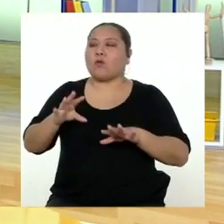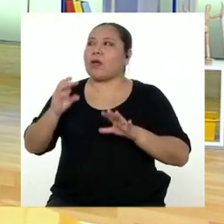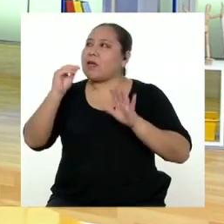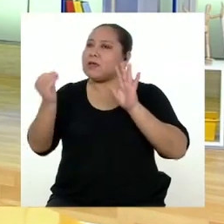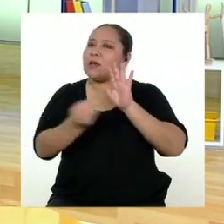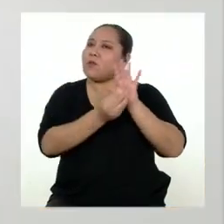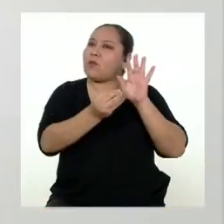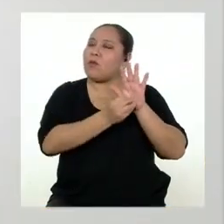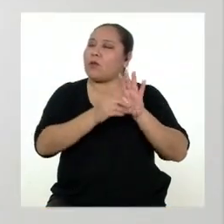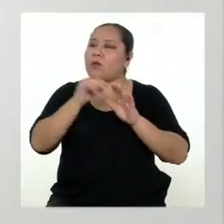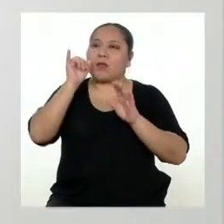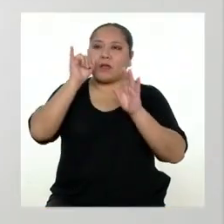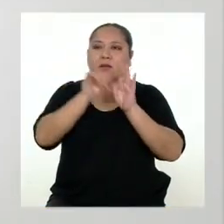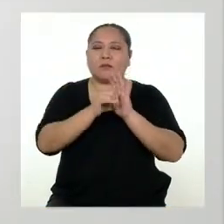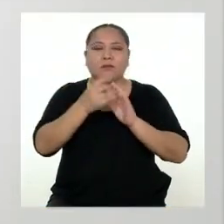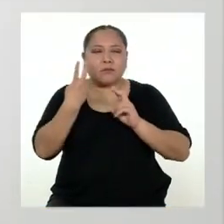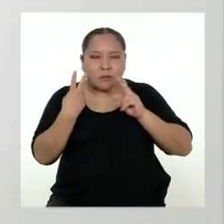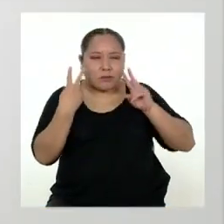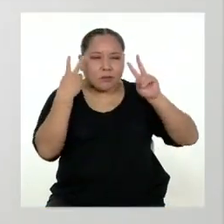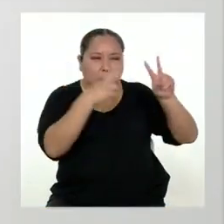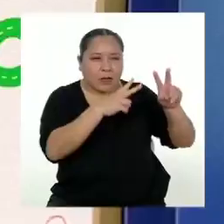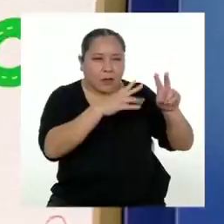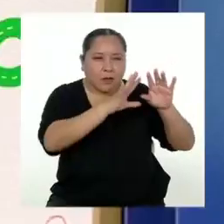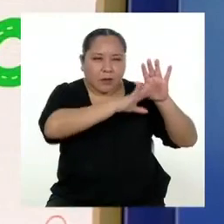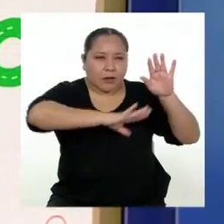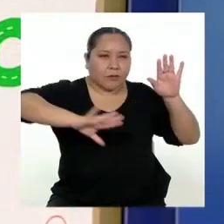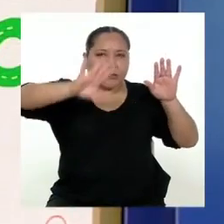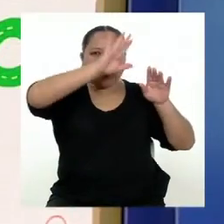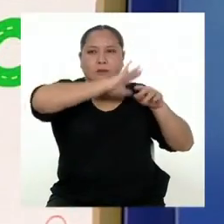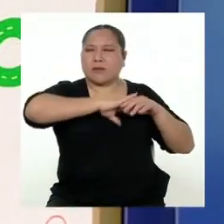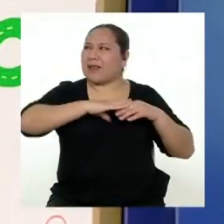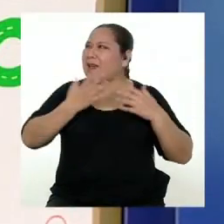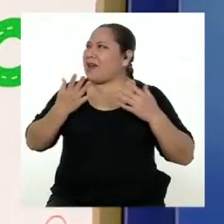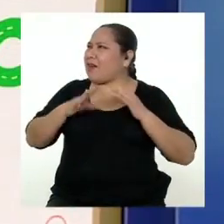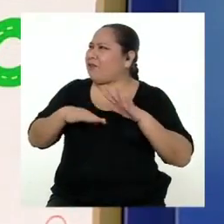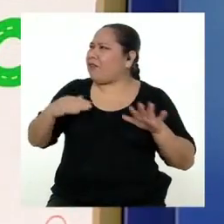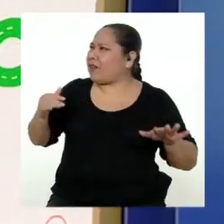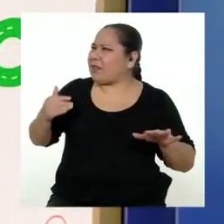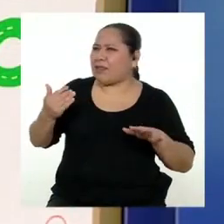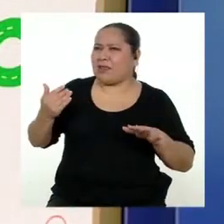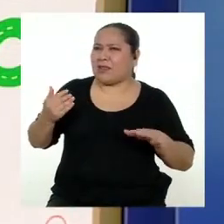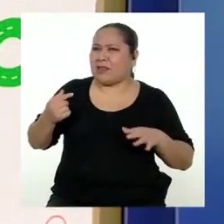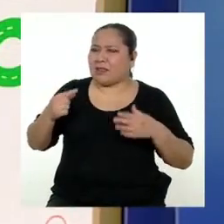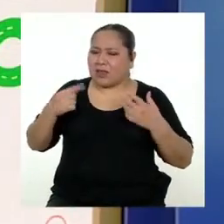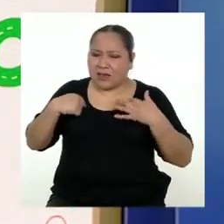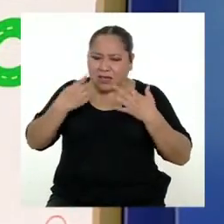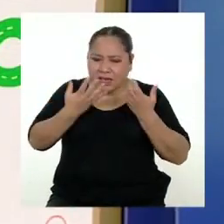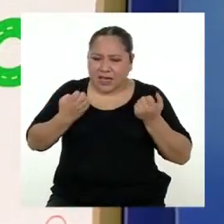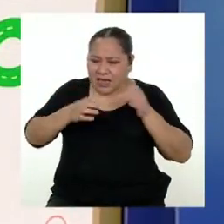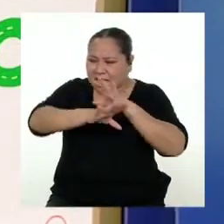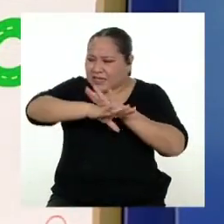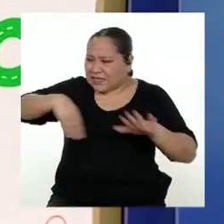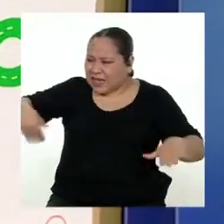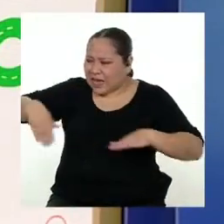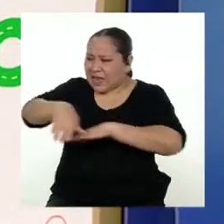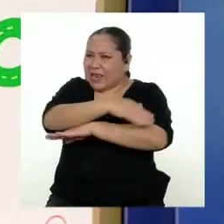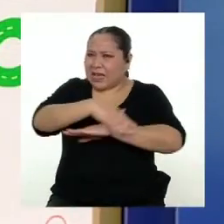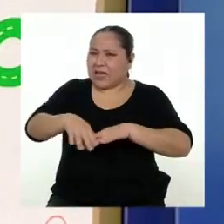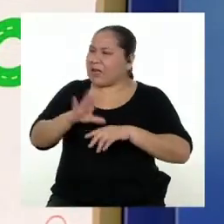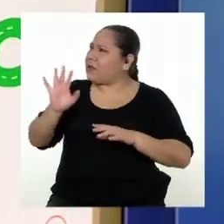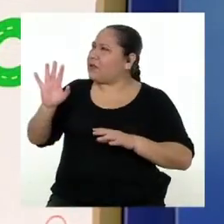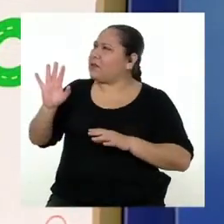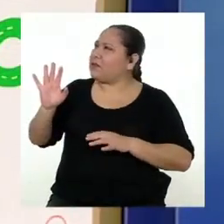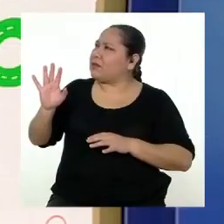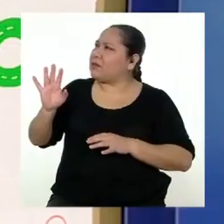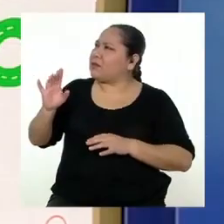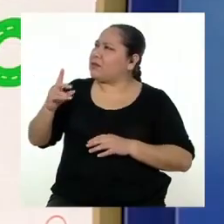imágenes. Miremos un poco más afuera. ¿Afuera? ¿Quiere que salga a la calle? Espera